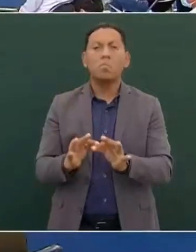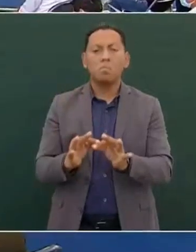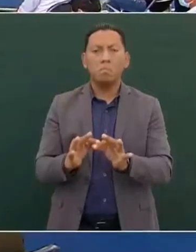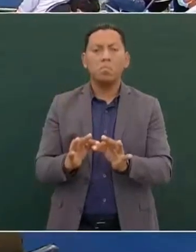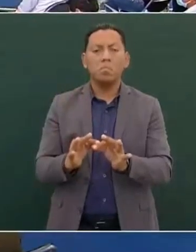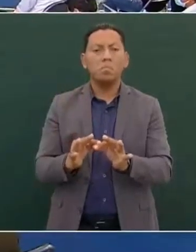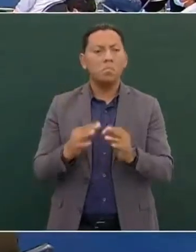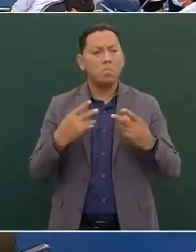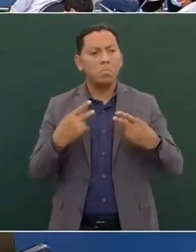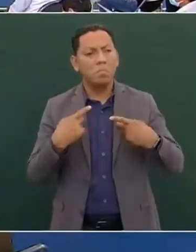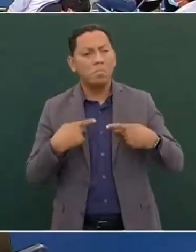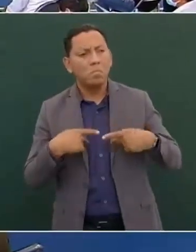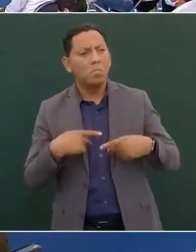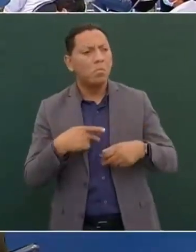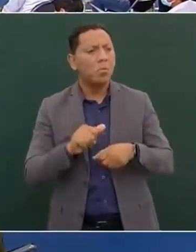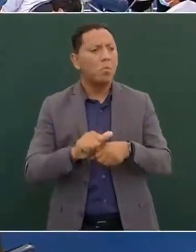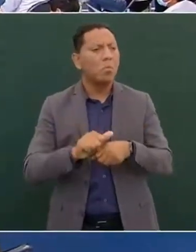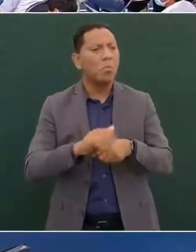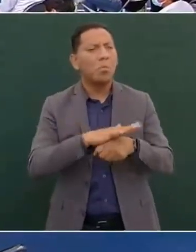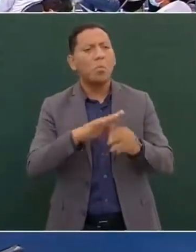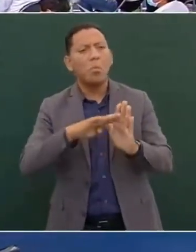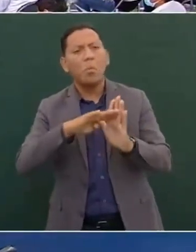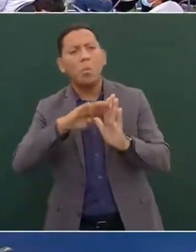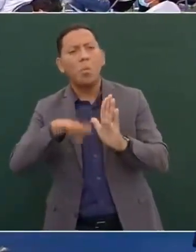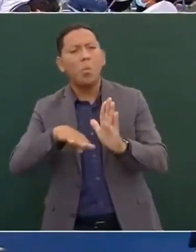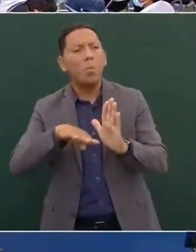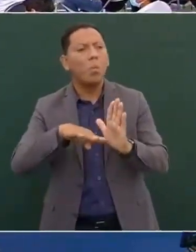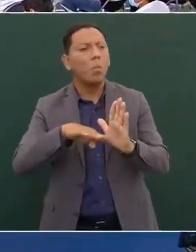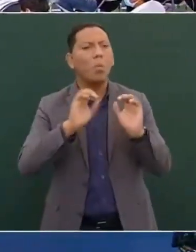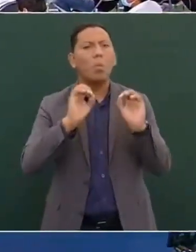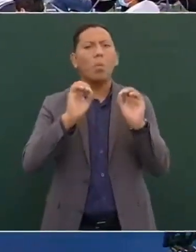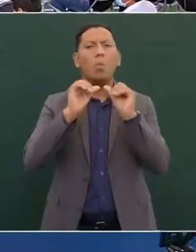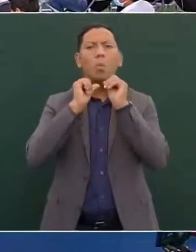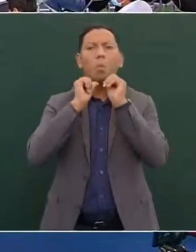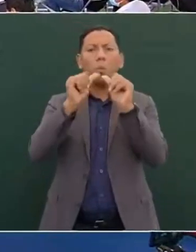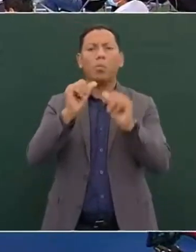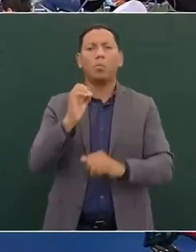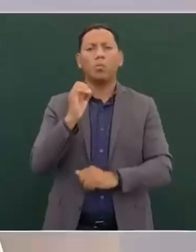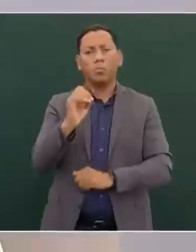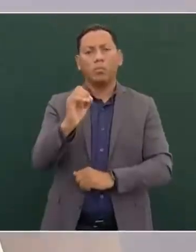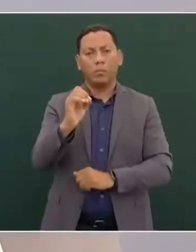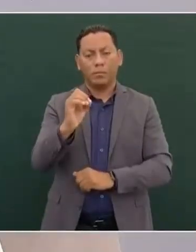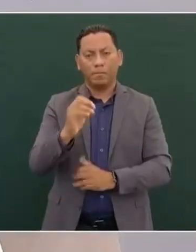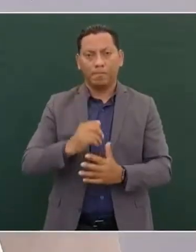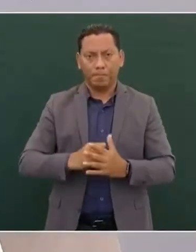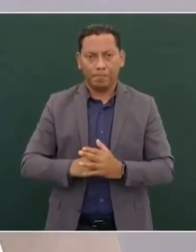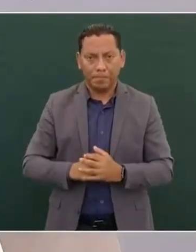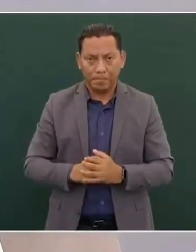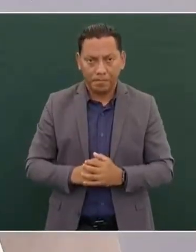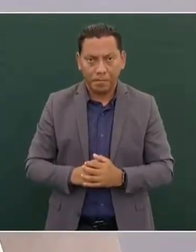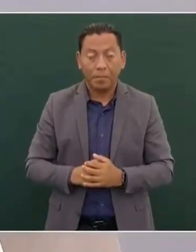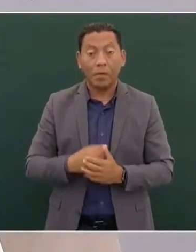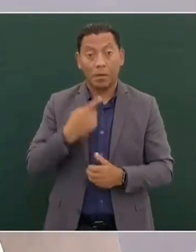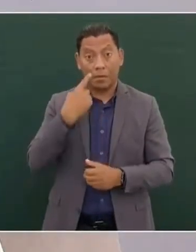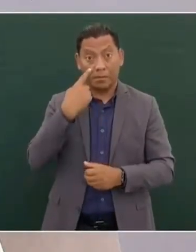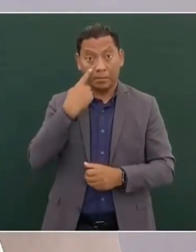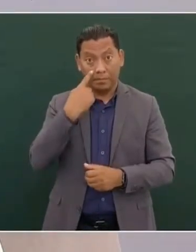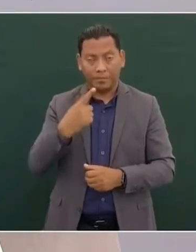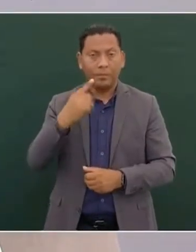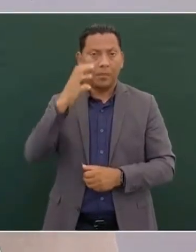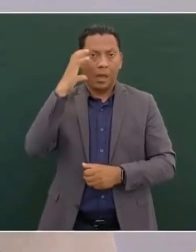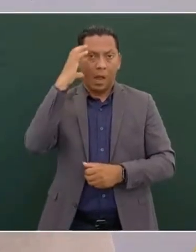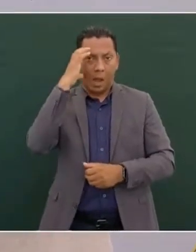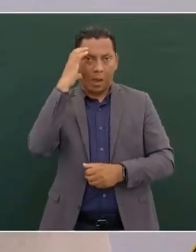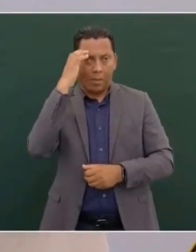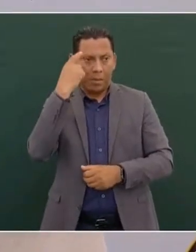sin ninguna defunción por la pandemia. Y de todas las camas que